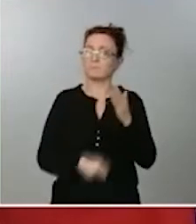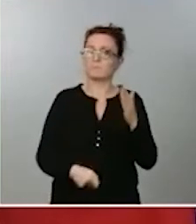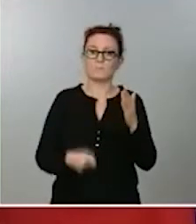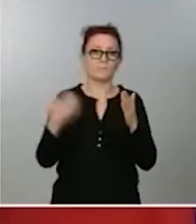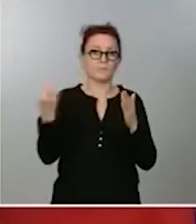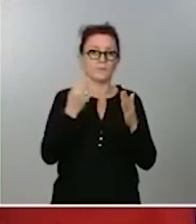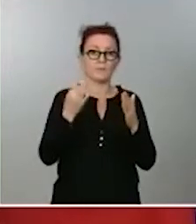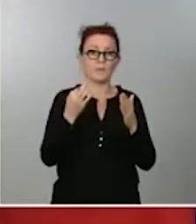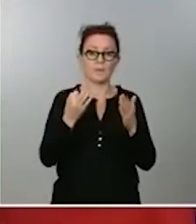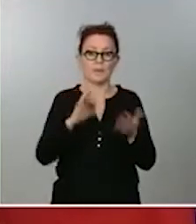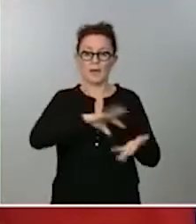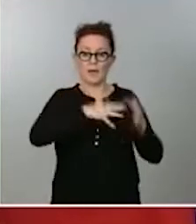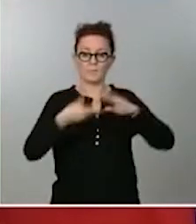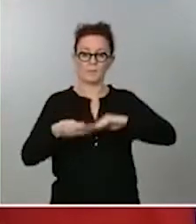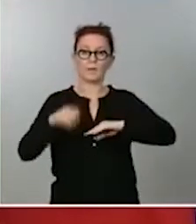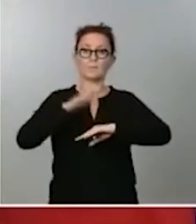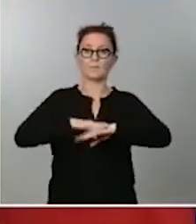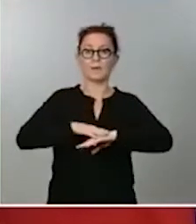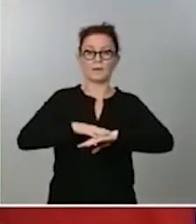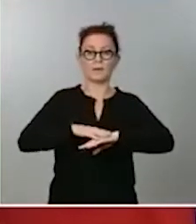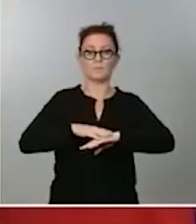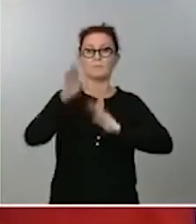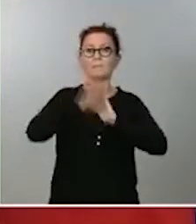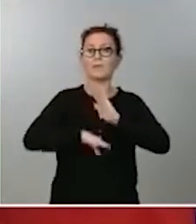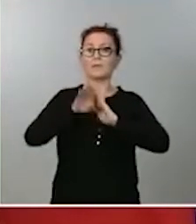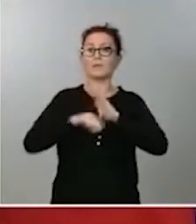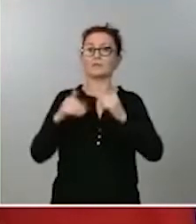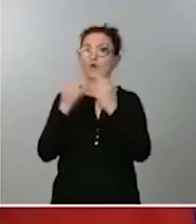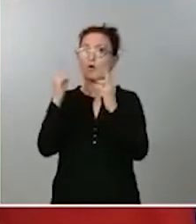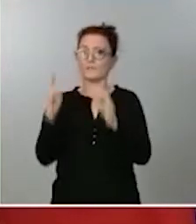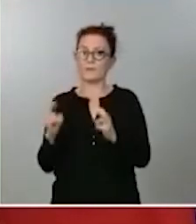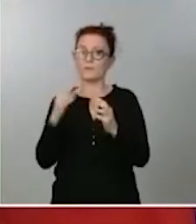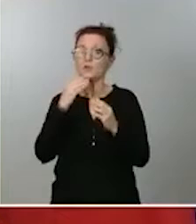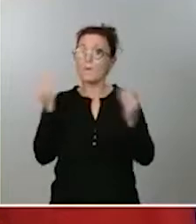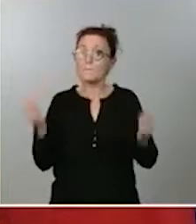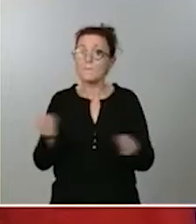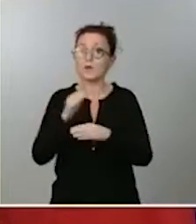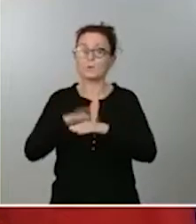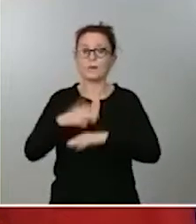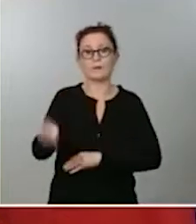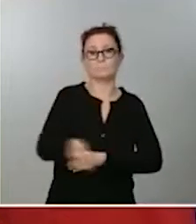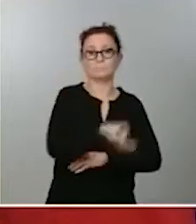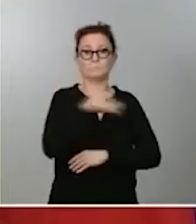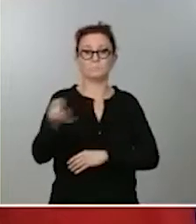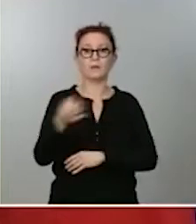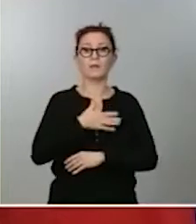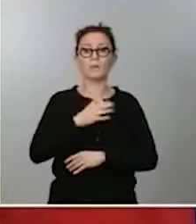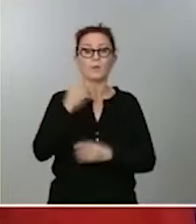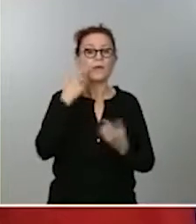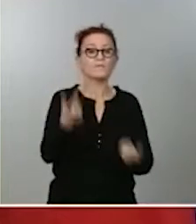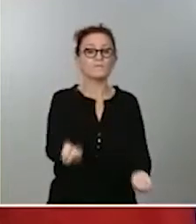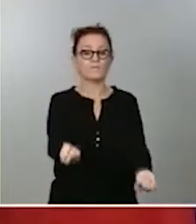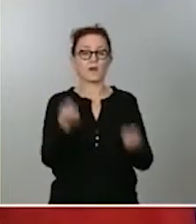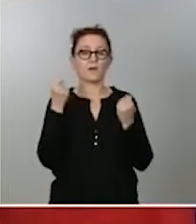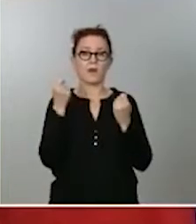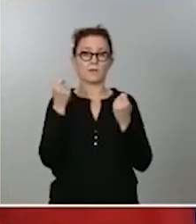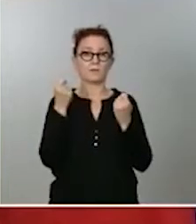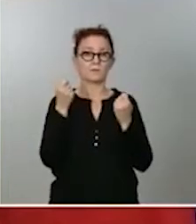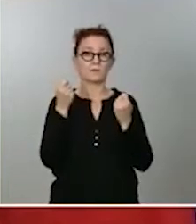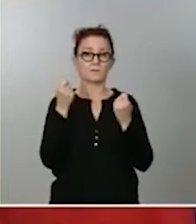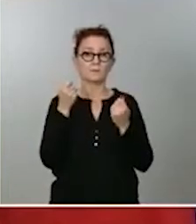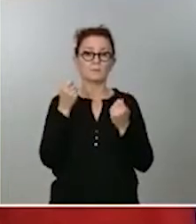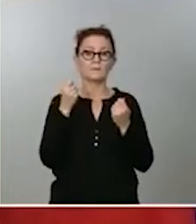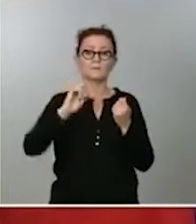confinamiento superiores y, por tanto, que sean efectivas para que podamos frenar el desarrollo de esta segunda